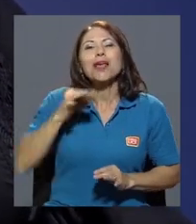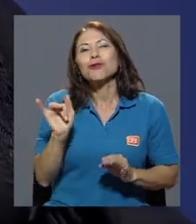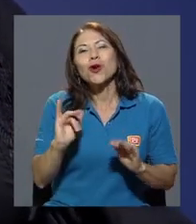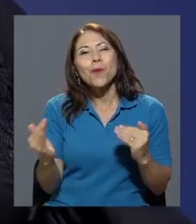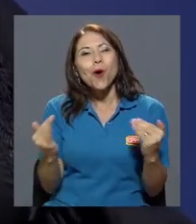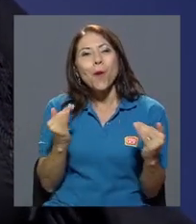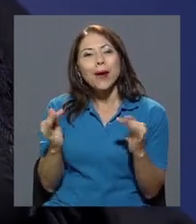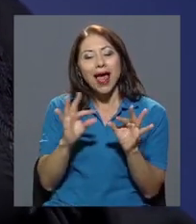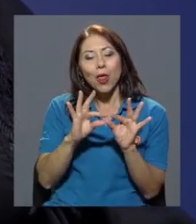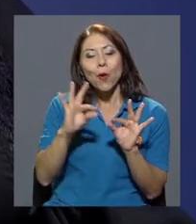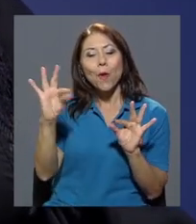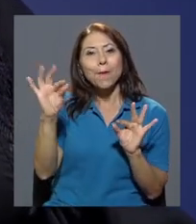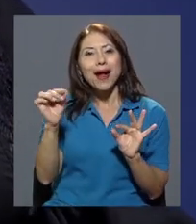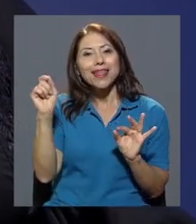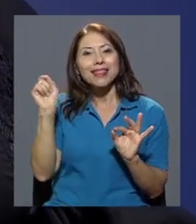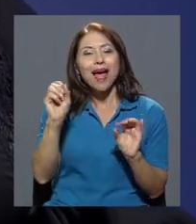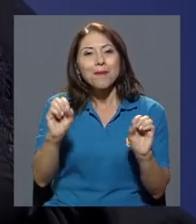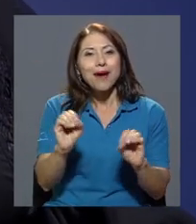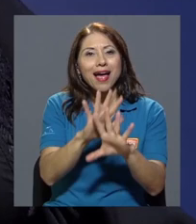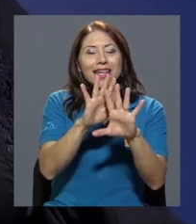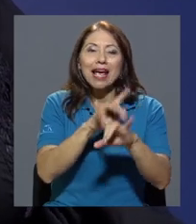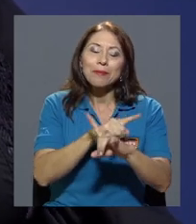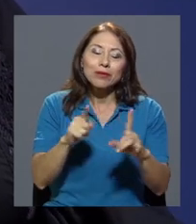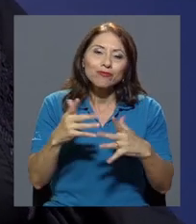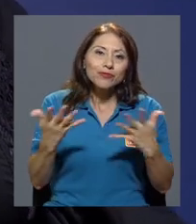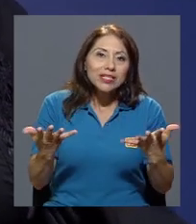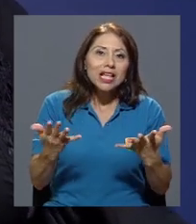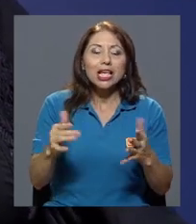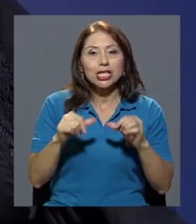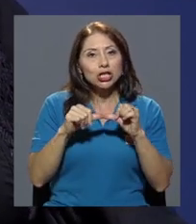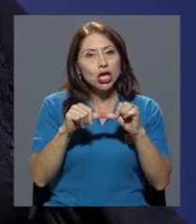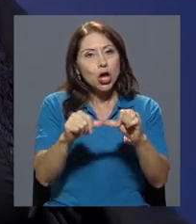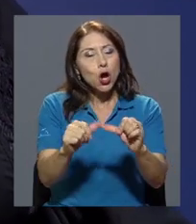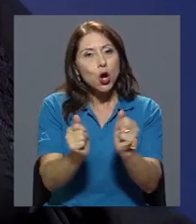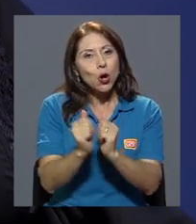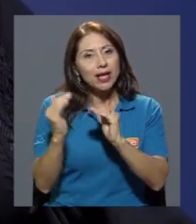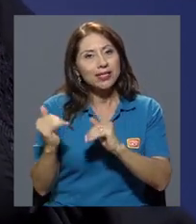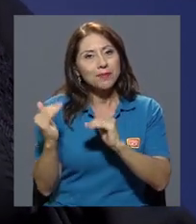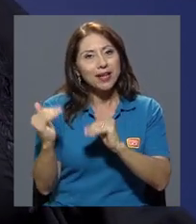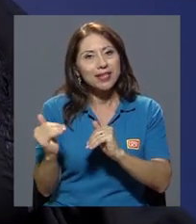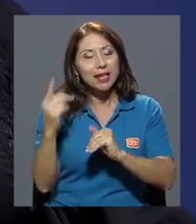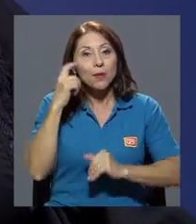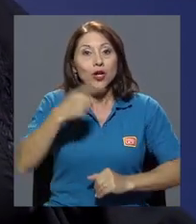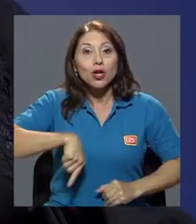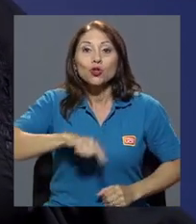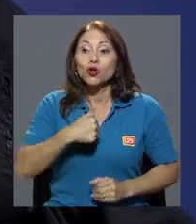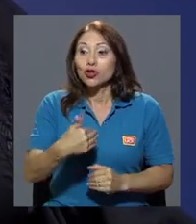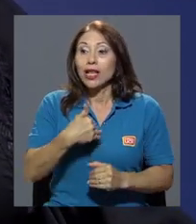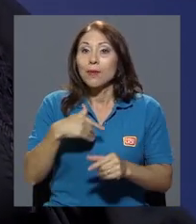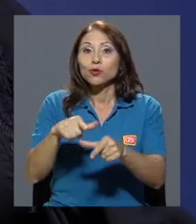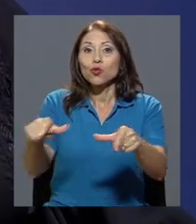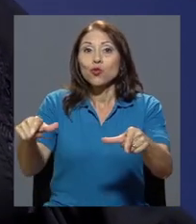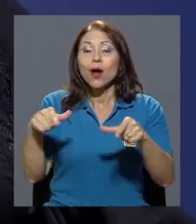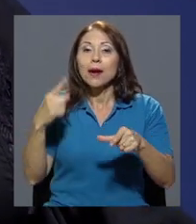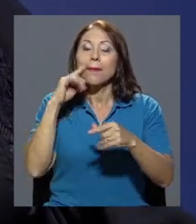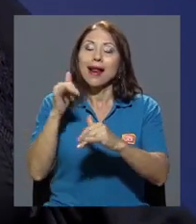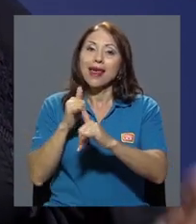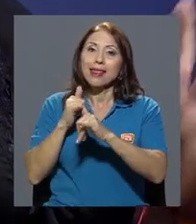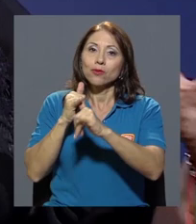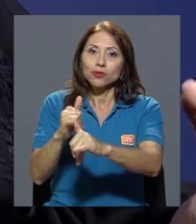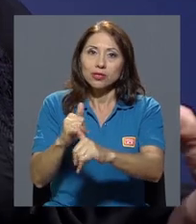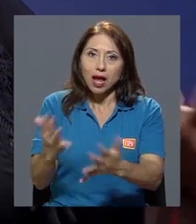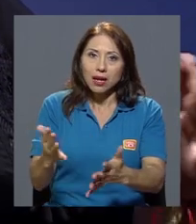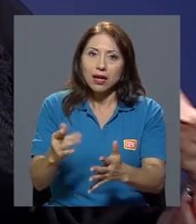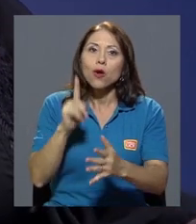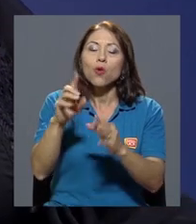mágica, sin embargo, pues seguimos teniendo esperanza, tal como dice Marcia, porque al menos tenemos donde denunciar, ¿verdad?, un